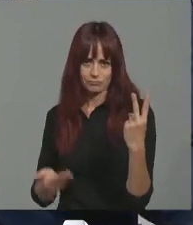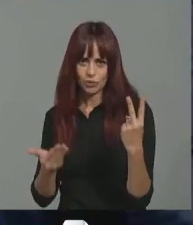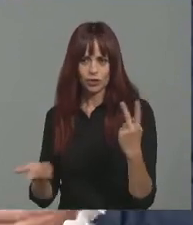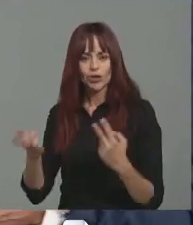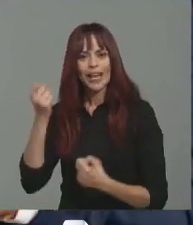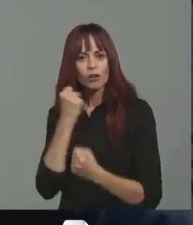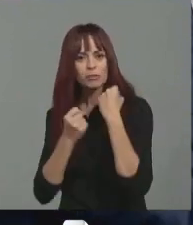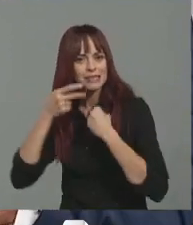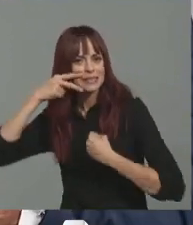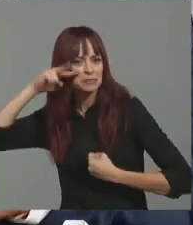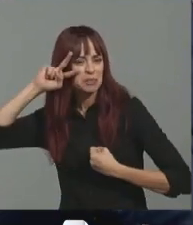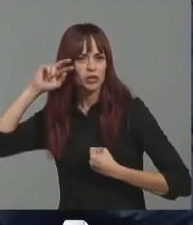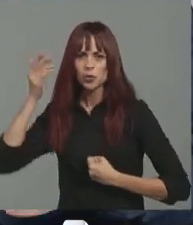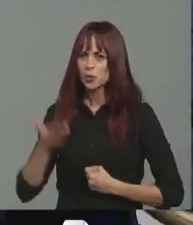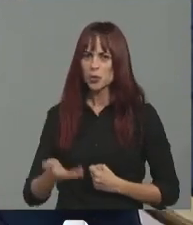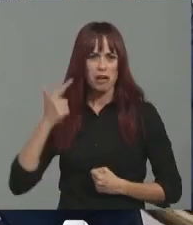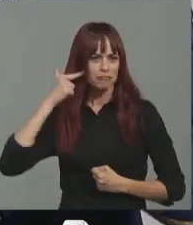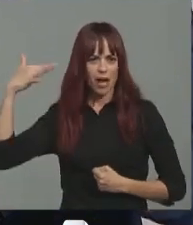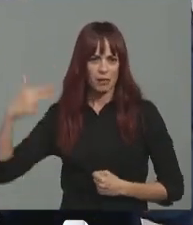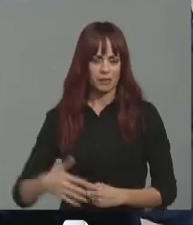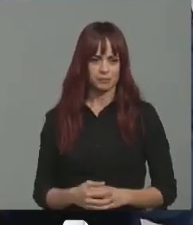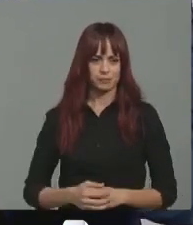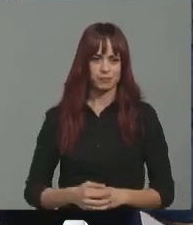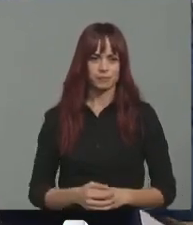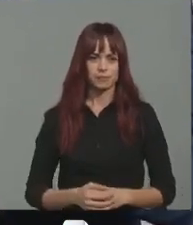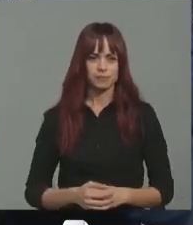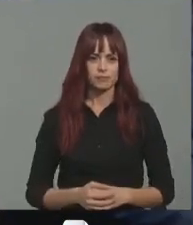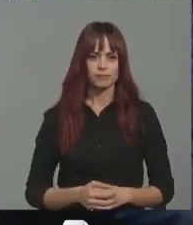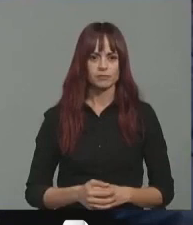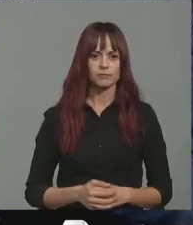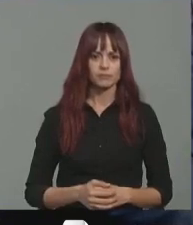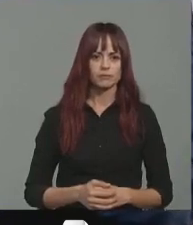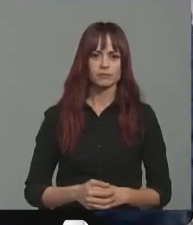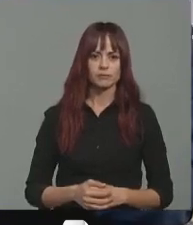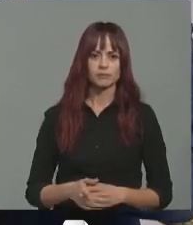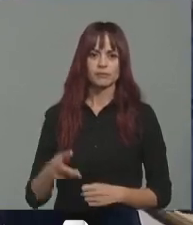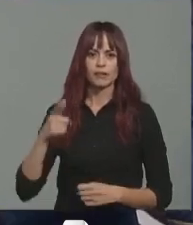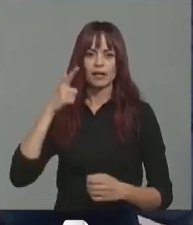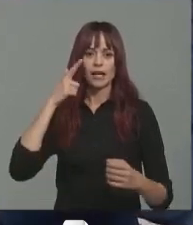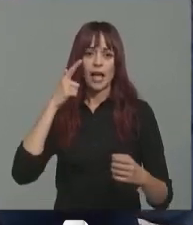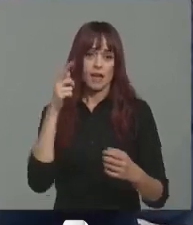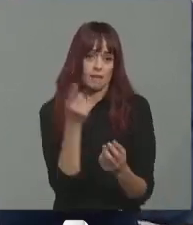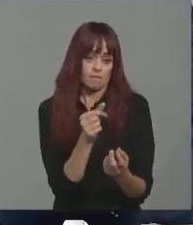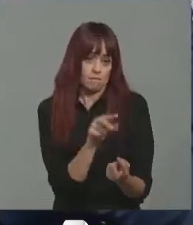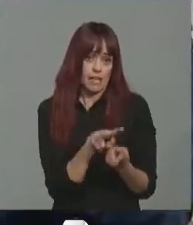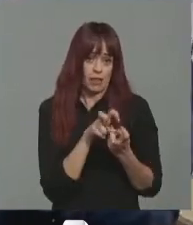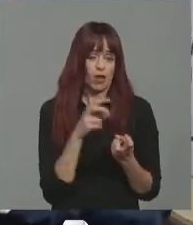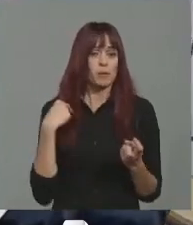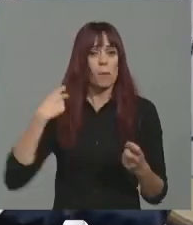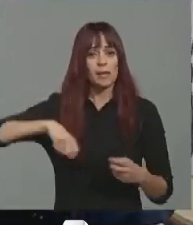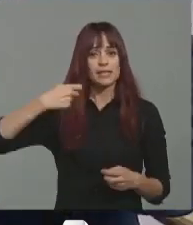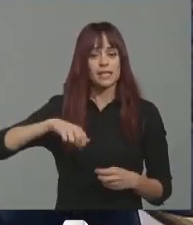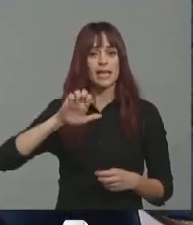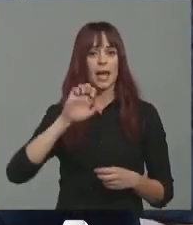economistas de muchísimo prestigio. Estamos hablando de Anafia, analistas financieros internacionales, cuyo presidente era Emilio